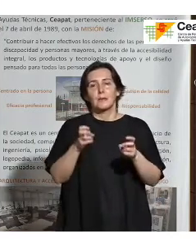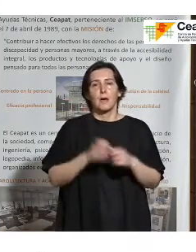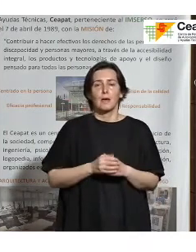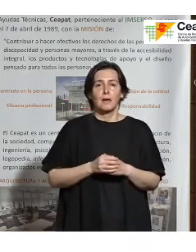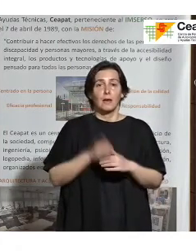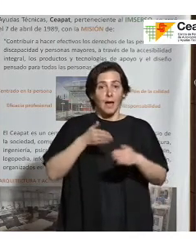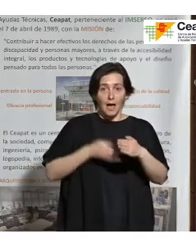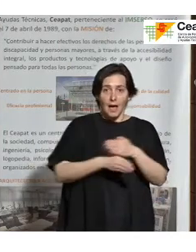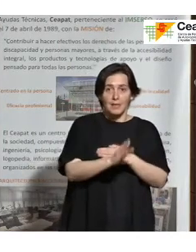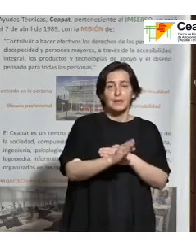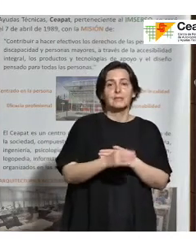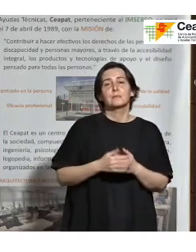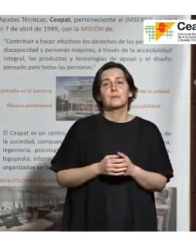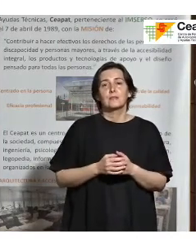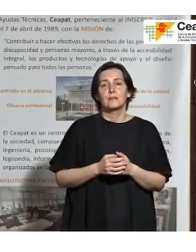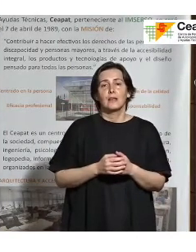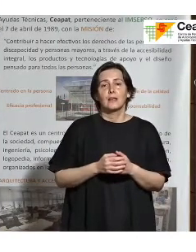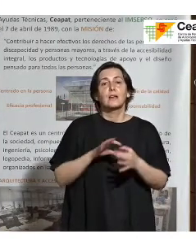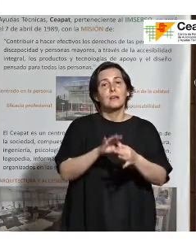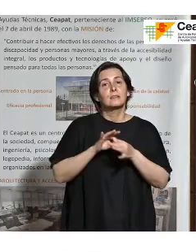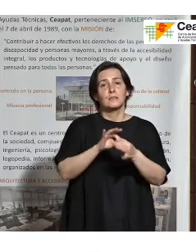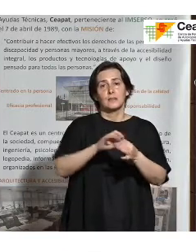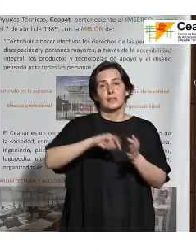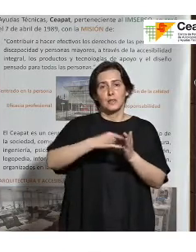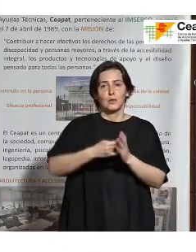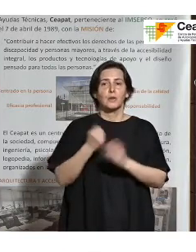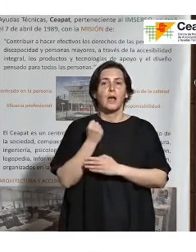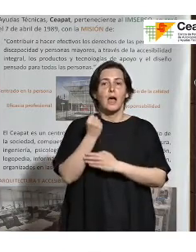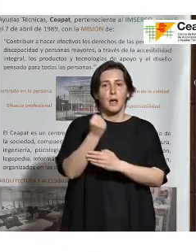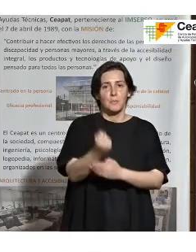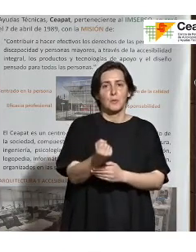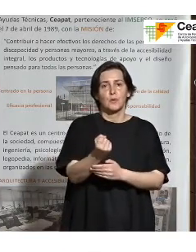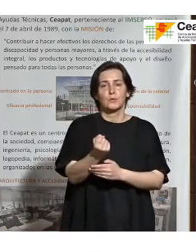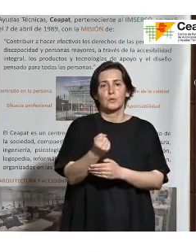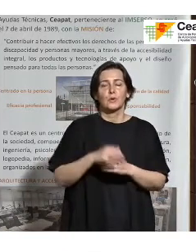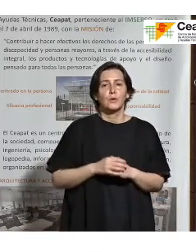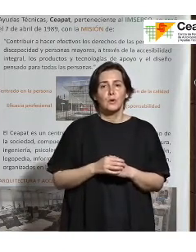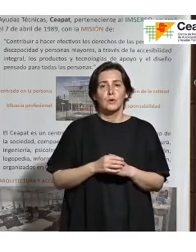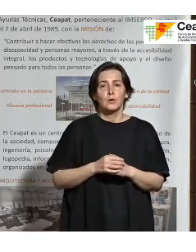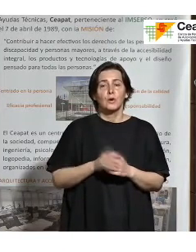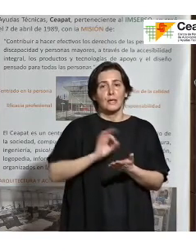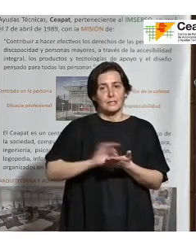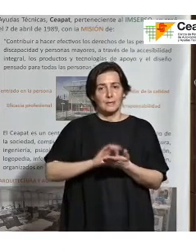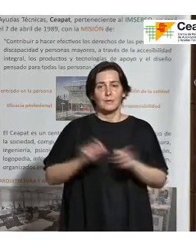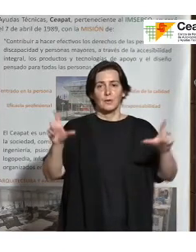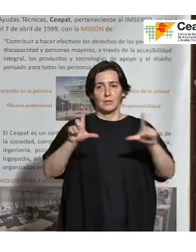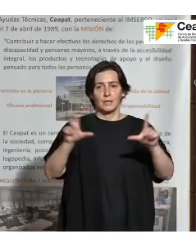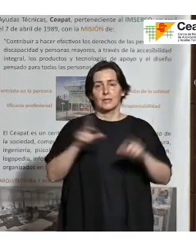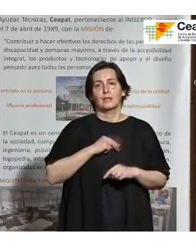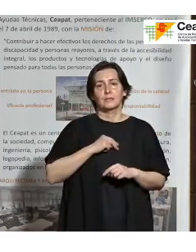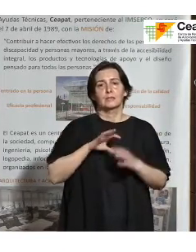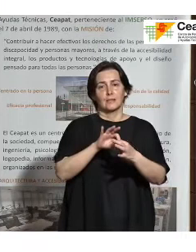de accesibilidad implicada en la tecnología que da soporte a la provisión del servicio de teleasistencia.